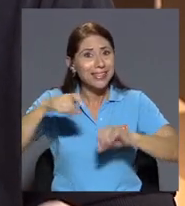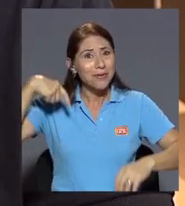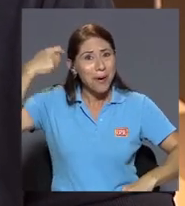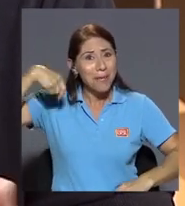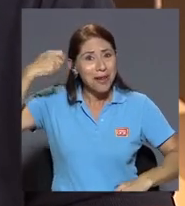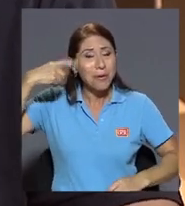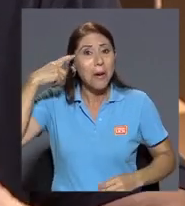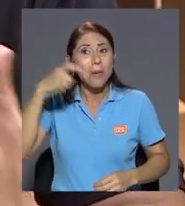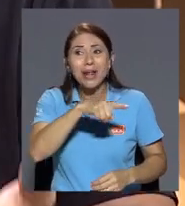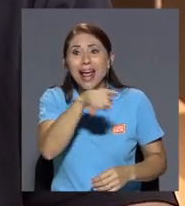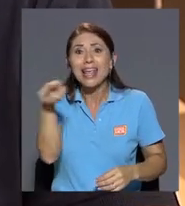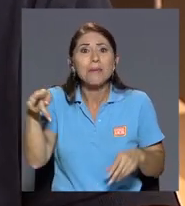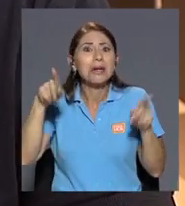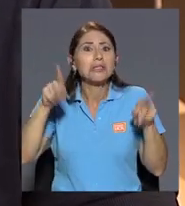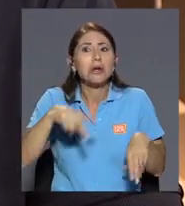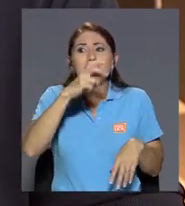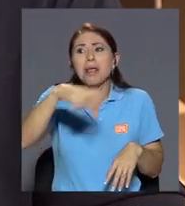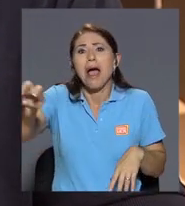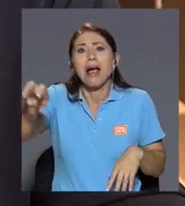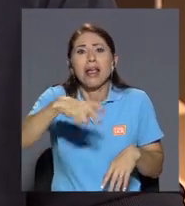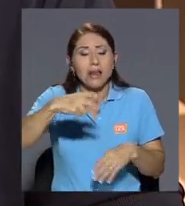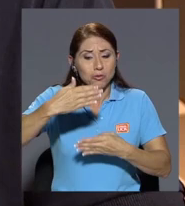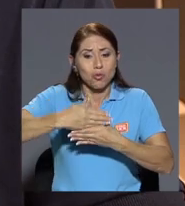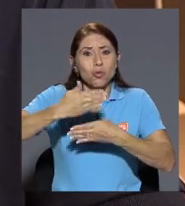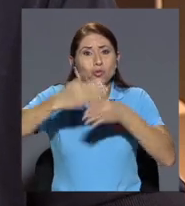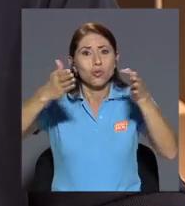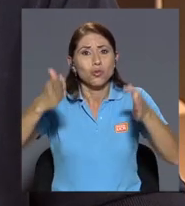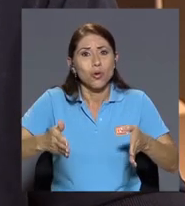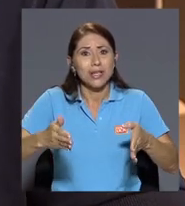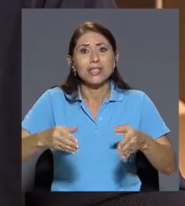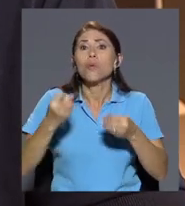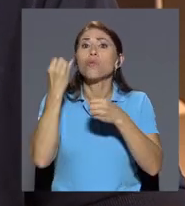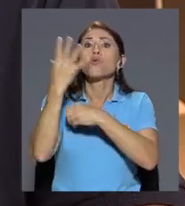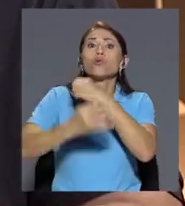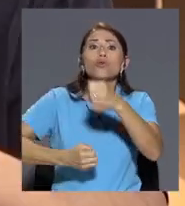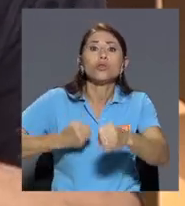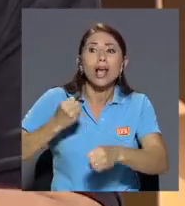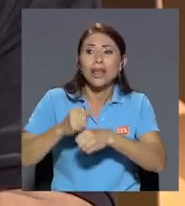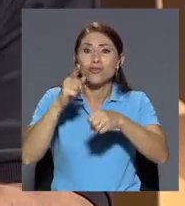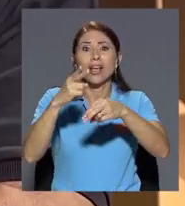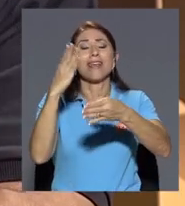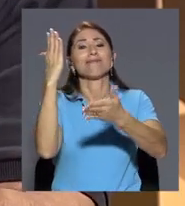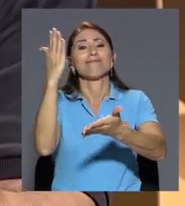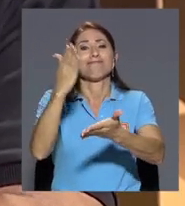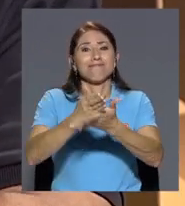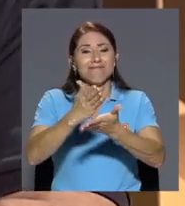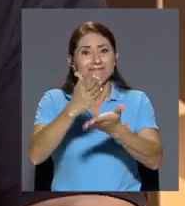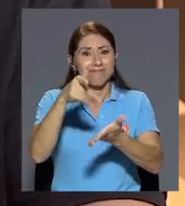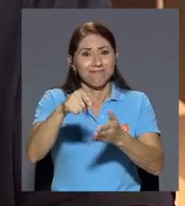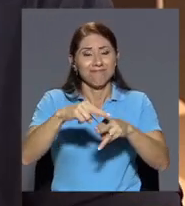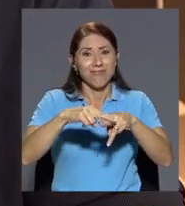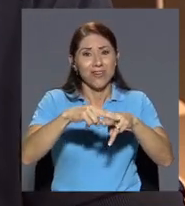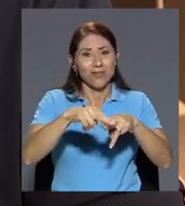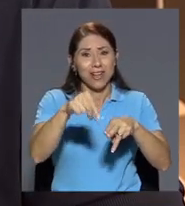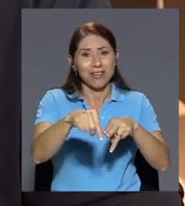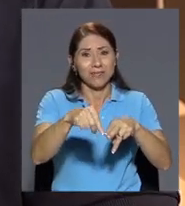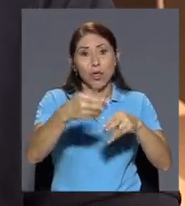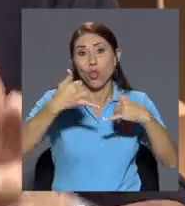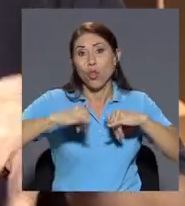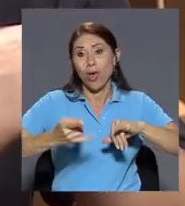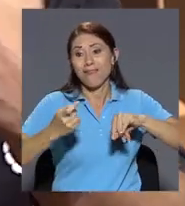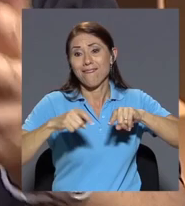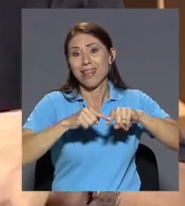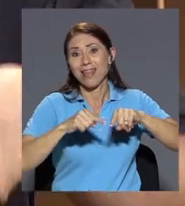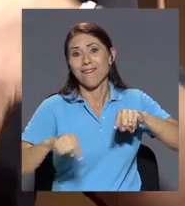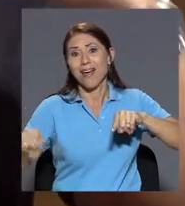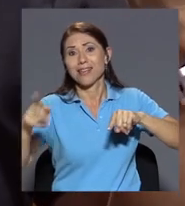desde viajeros constructores durante muchos años la rutina fue la terminal del ferrocarril porque todavía no se había construido el tramo entre la rutina y Punta Arenas en fin